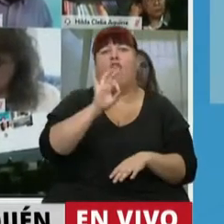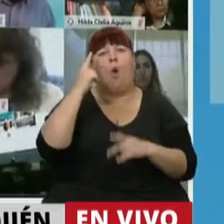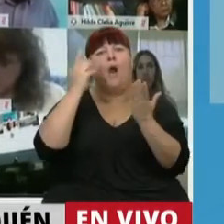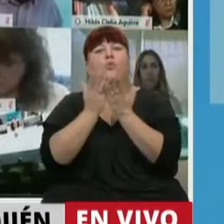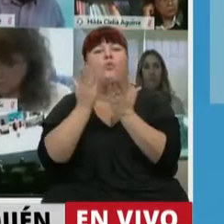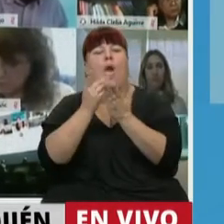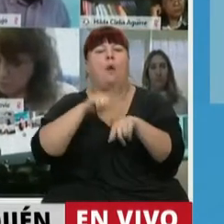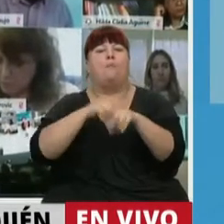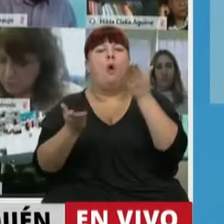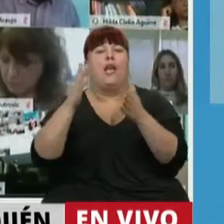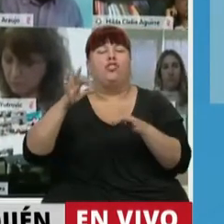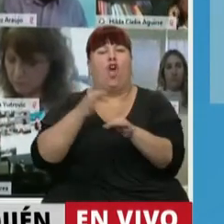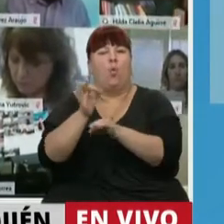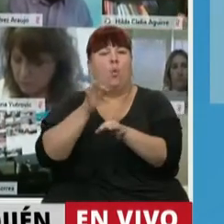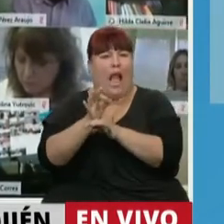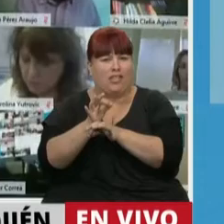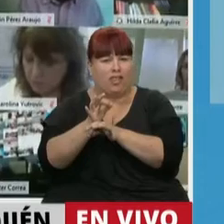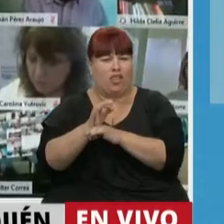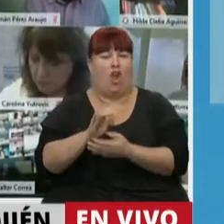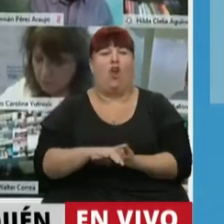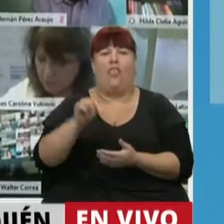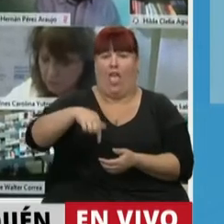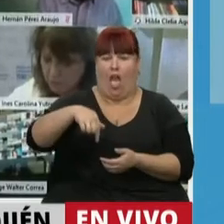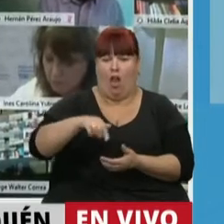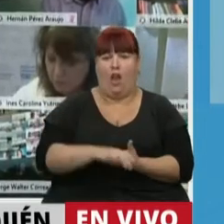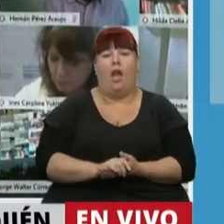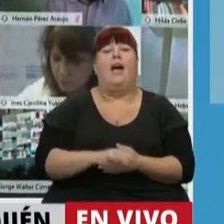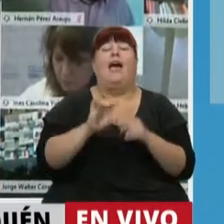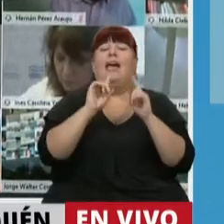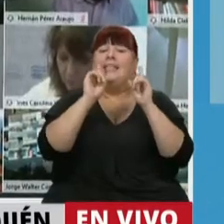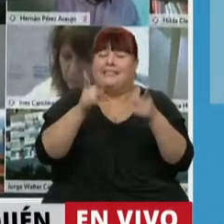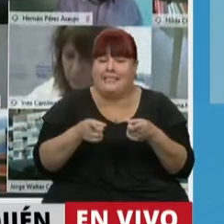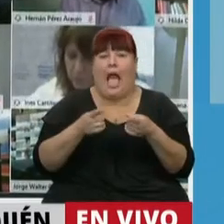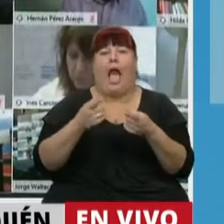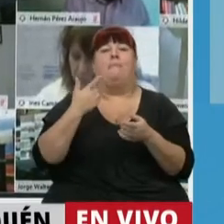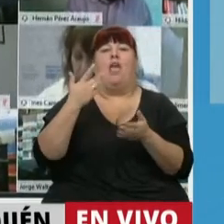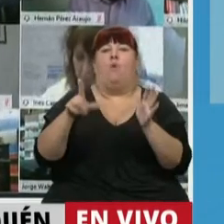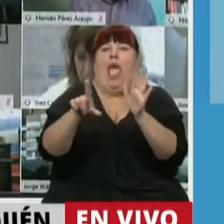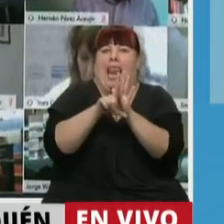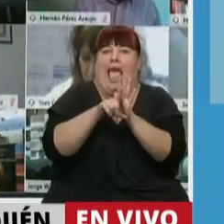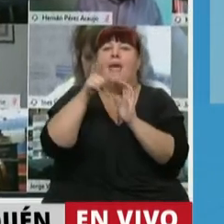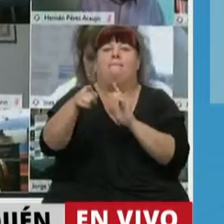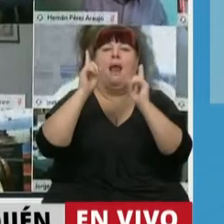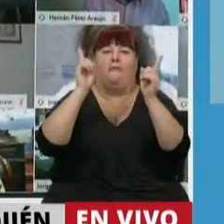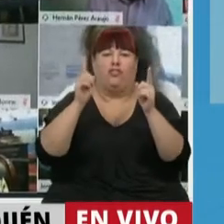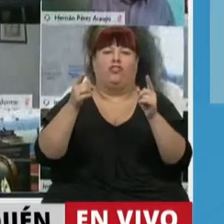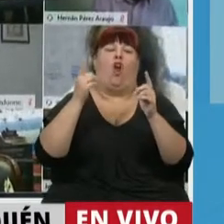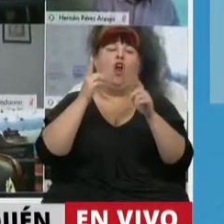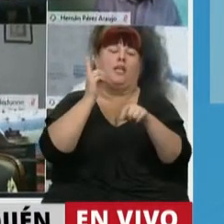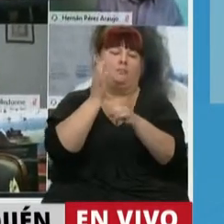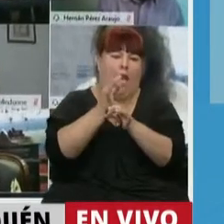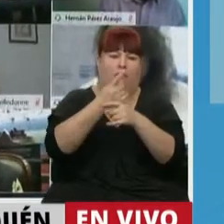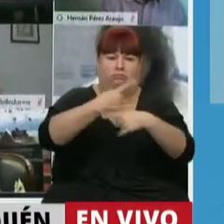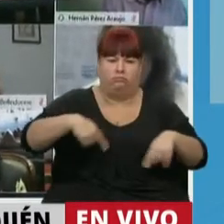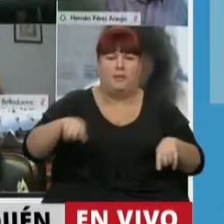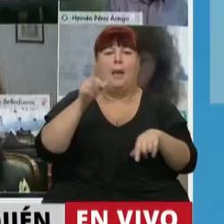evaluados durante el periodo de educación telemática actual, sino también dar un marco jurídico a profesores, maestros, padres y